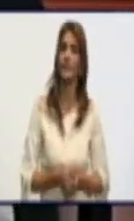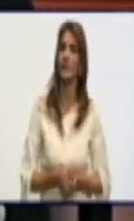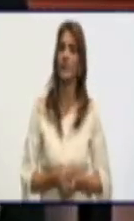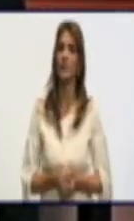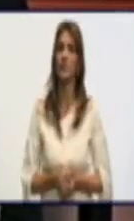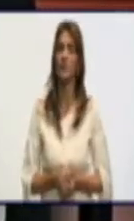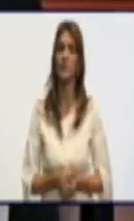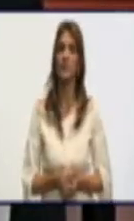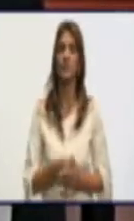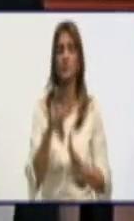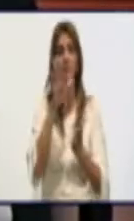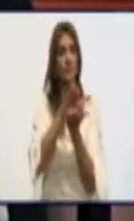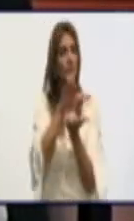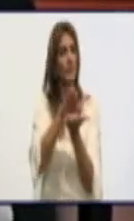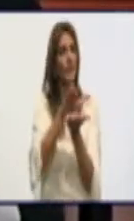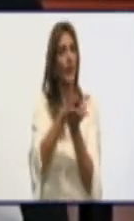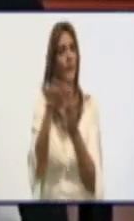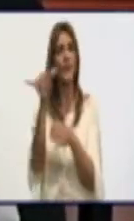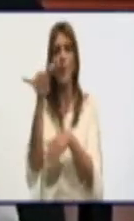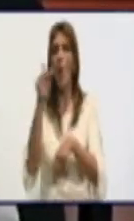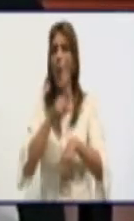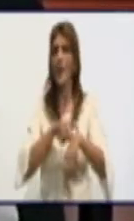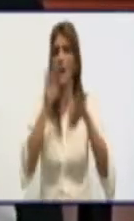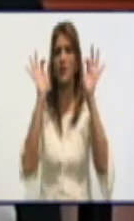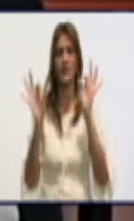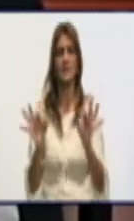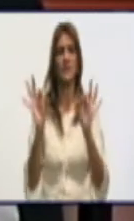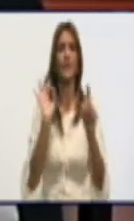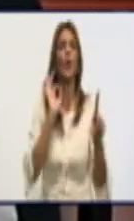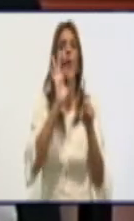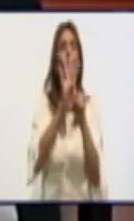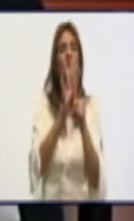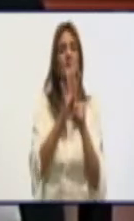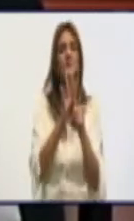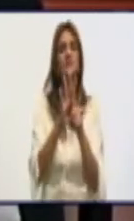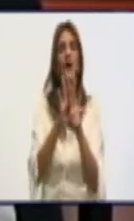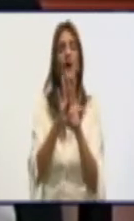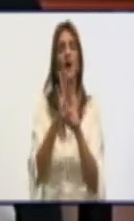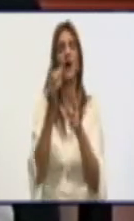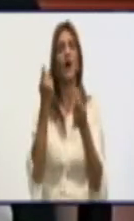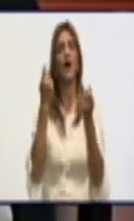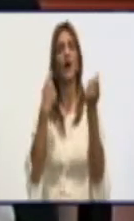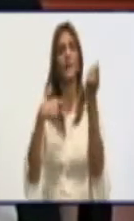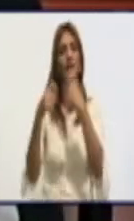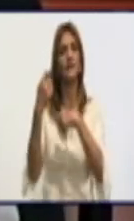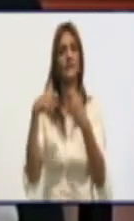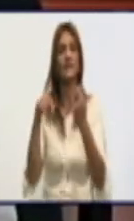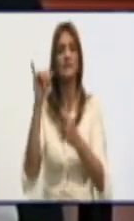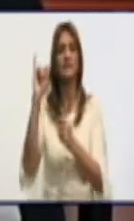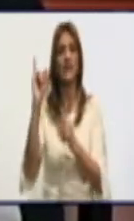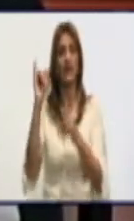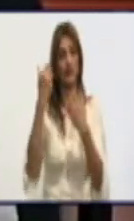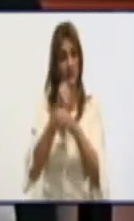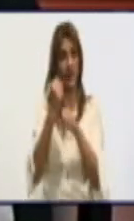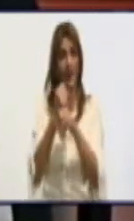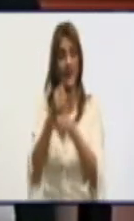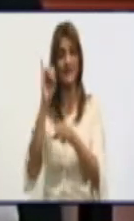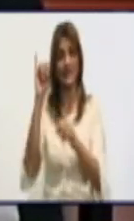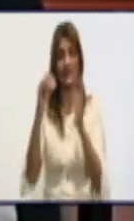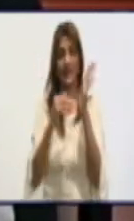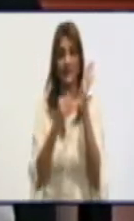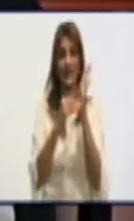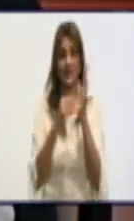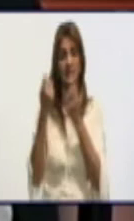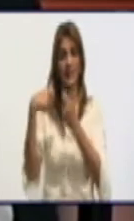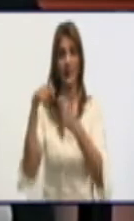que mantenemos los horarios que están establecidos. Comienza la producción a las de la tarde y se vende al otro día a partir de las 6 de la mañana